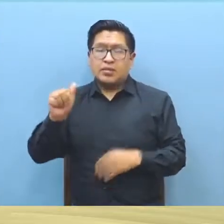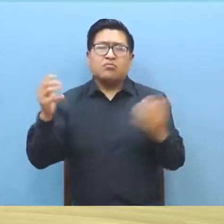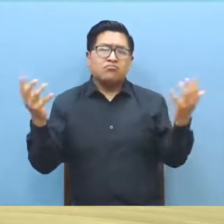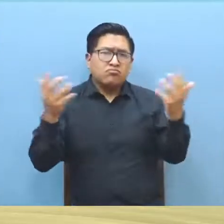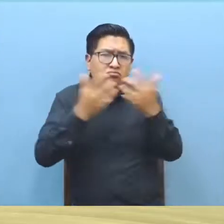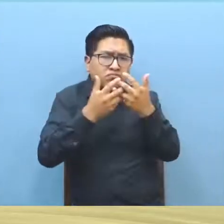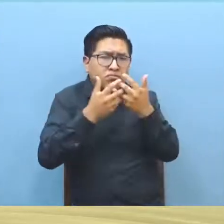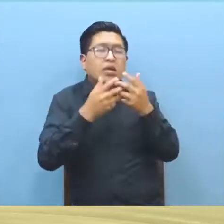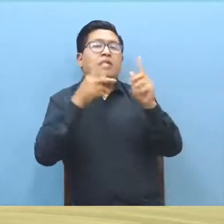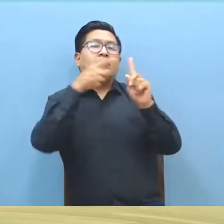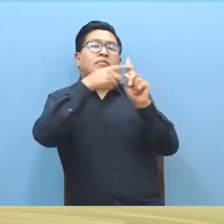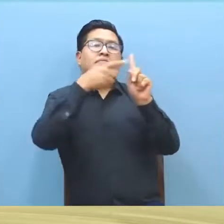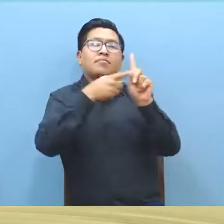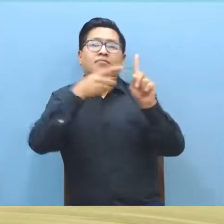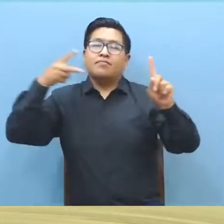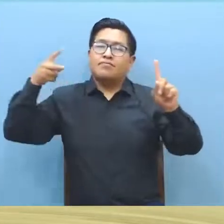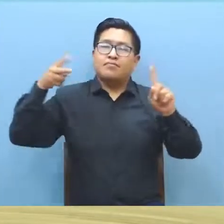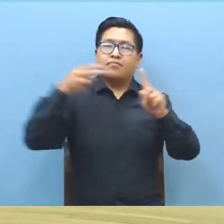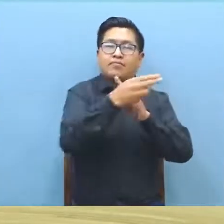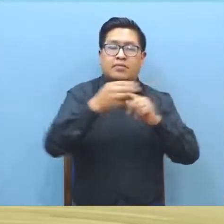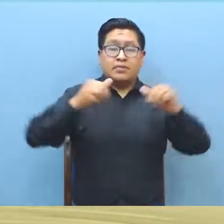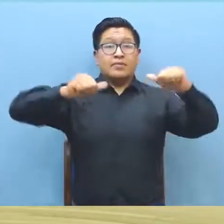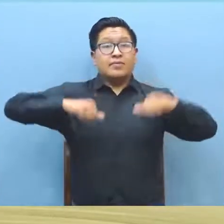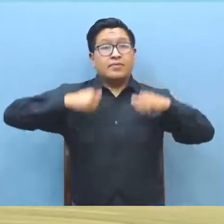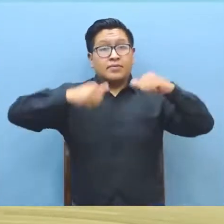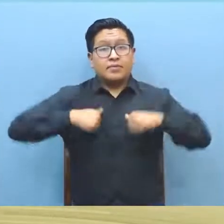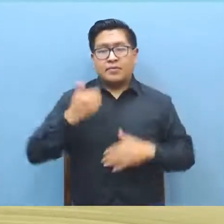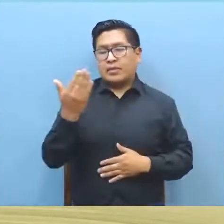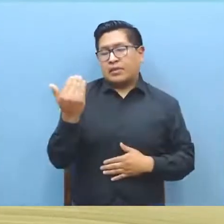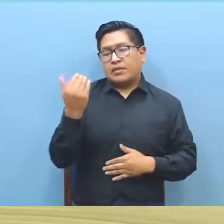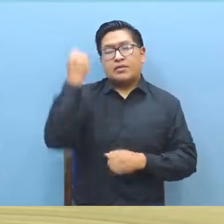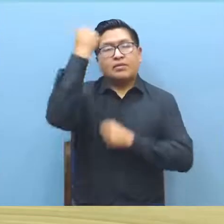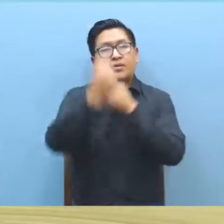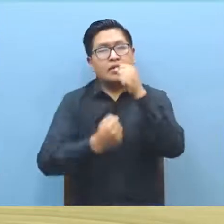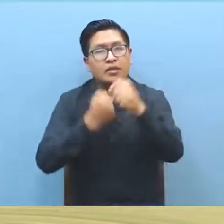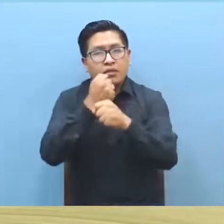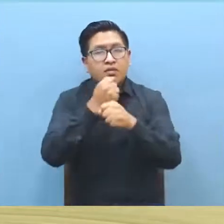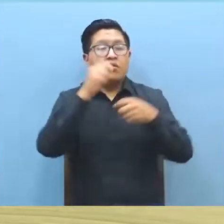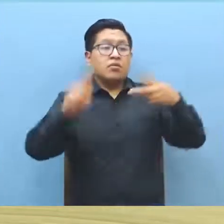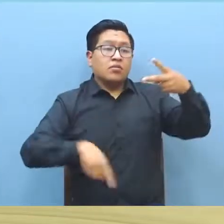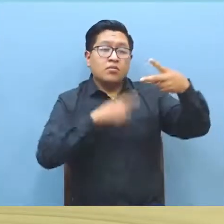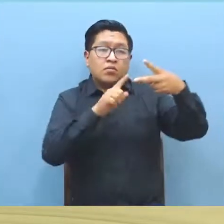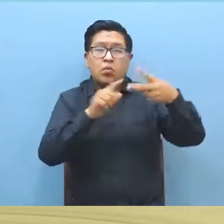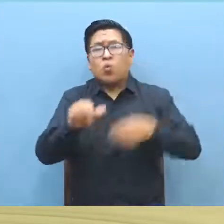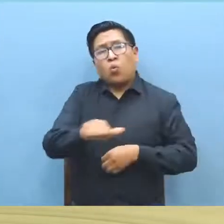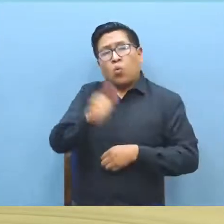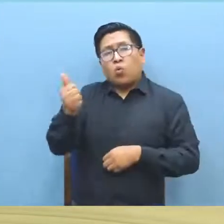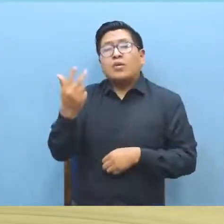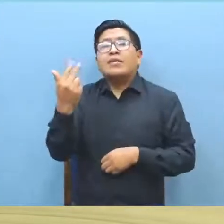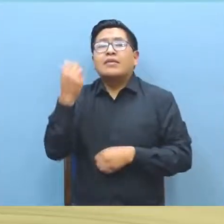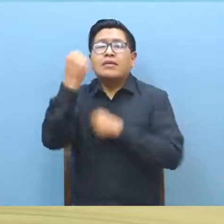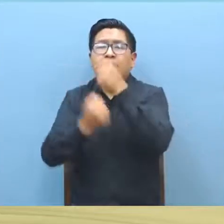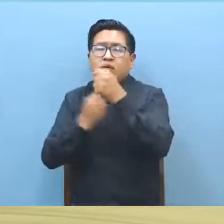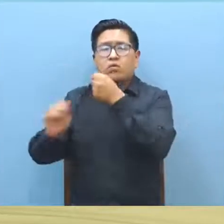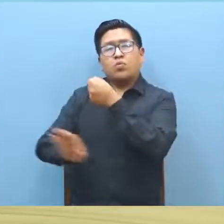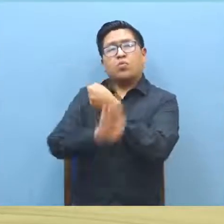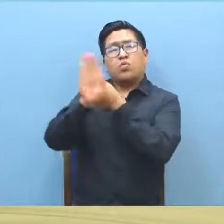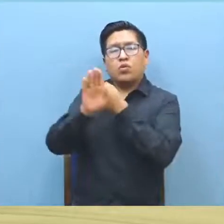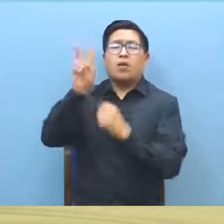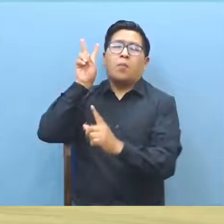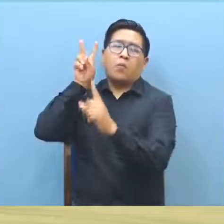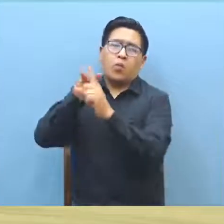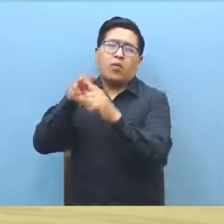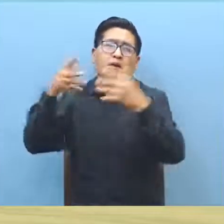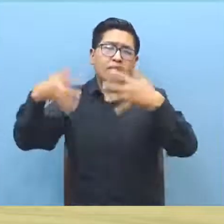de un adolescente de 15 años de edad. Además, realiza acciones para proteger a otra adolescente de 13 años de edad víctima de violación. La